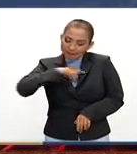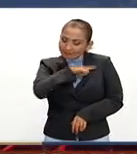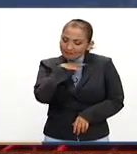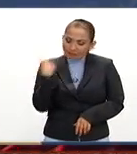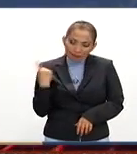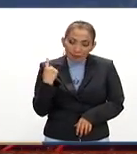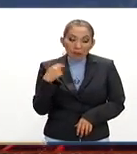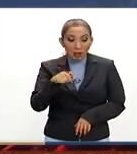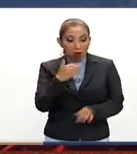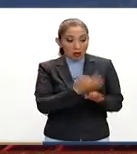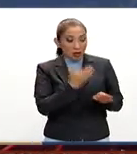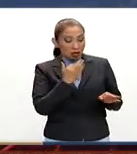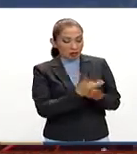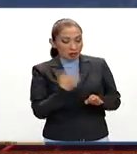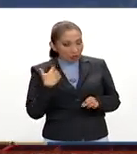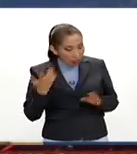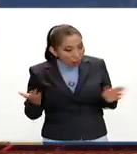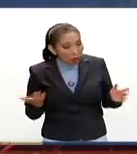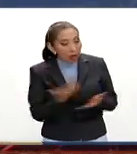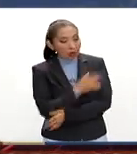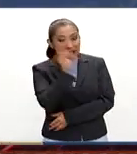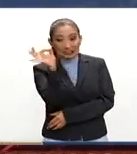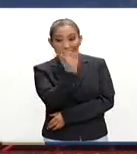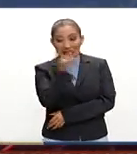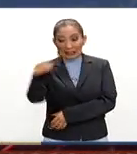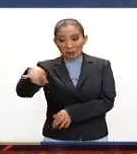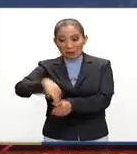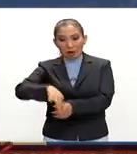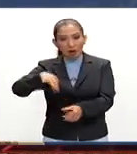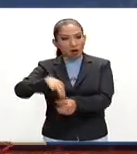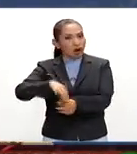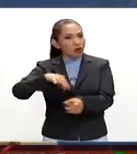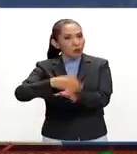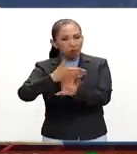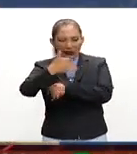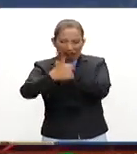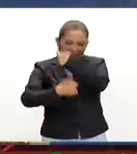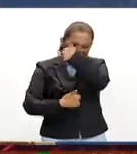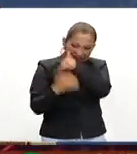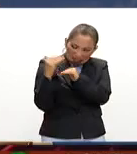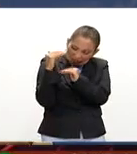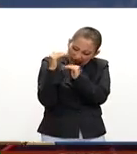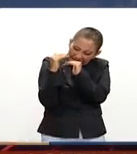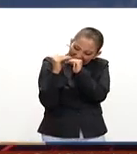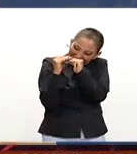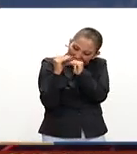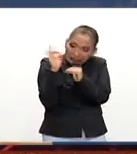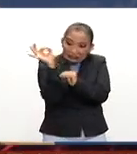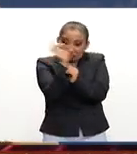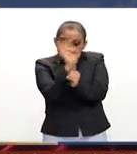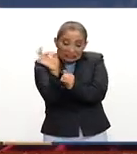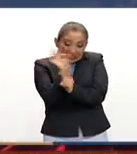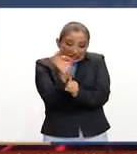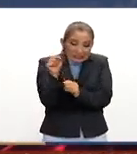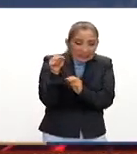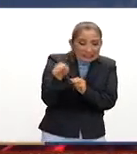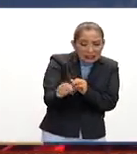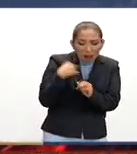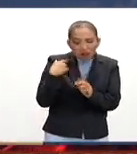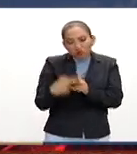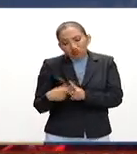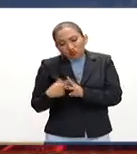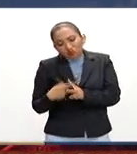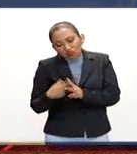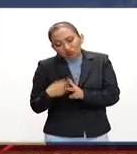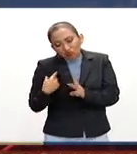En este caso, yo creo que nadie disputaría que si esta es una elección extremadamente cerrada y hubiera posibilidades de que un recuento